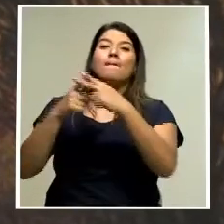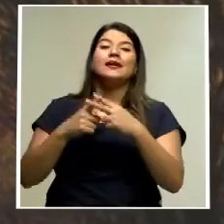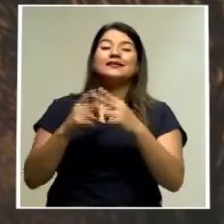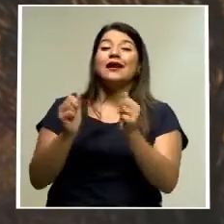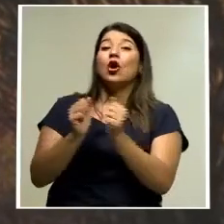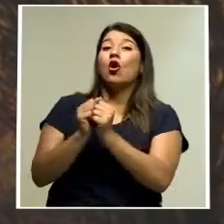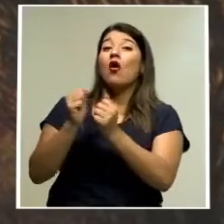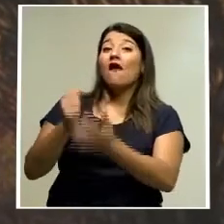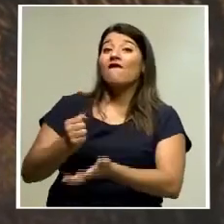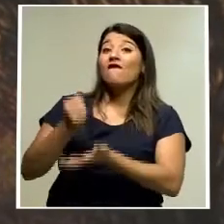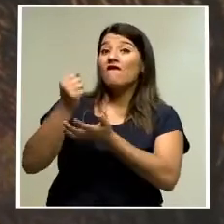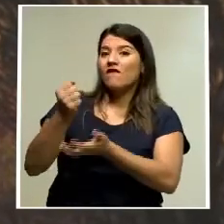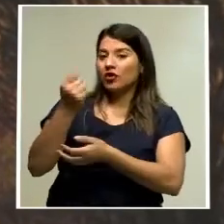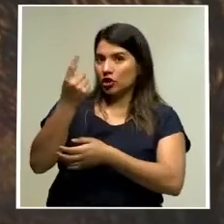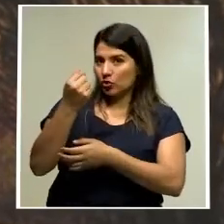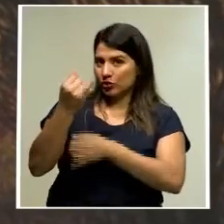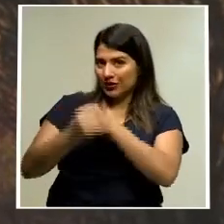FMI,